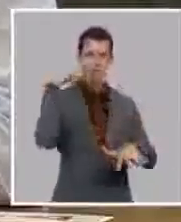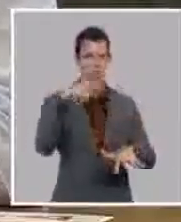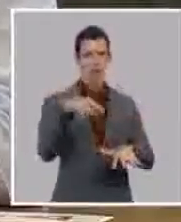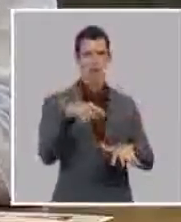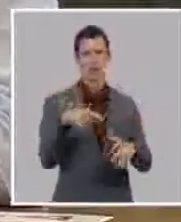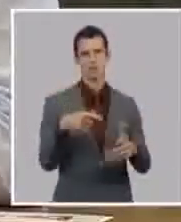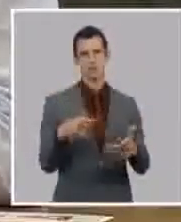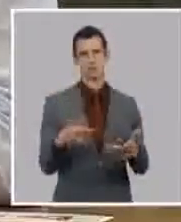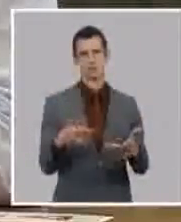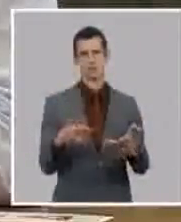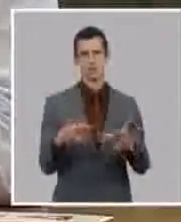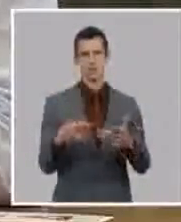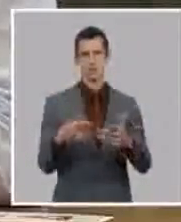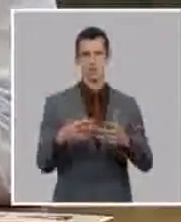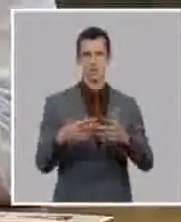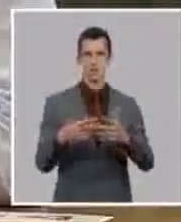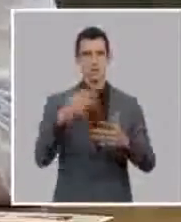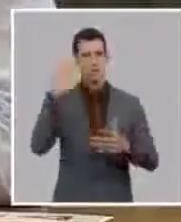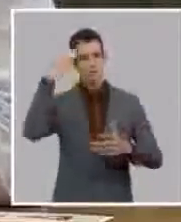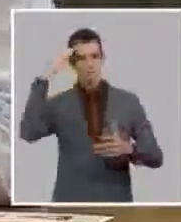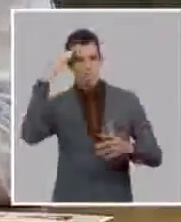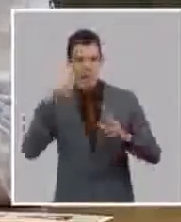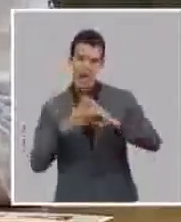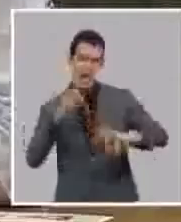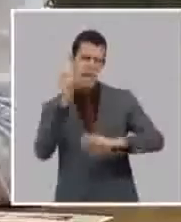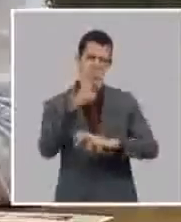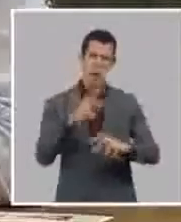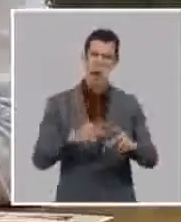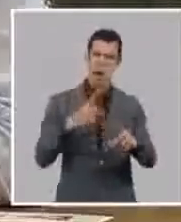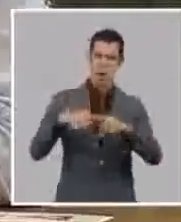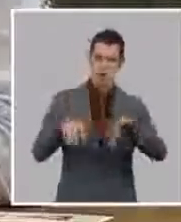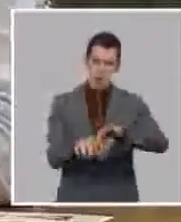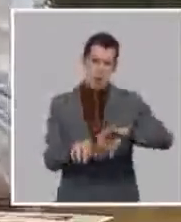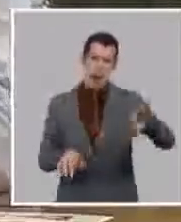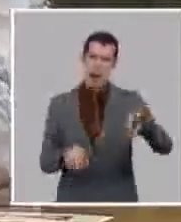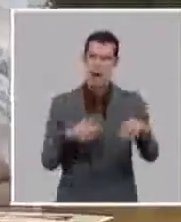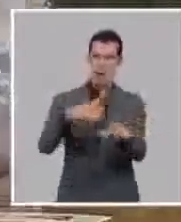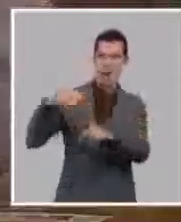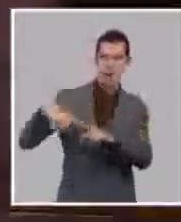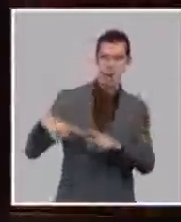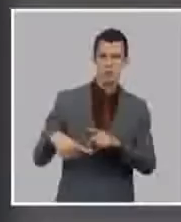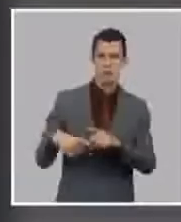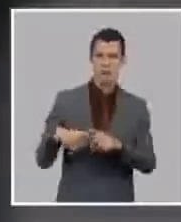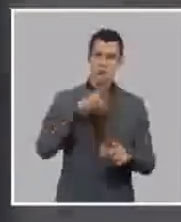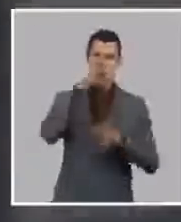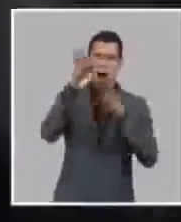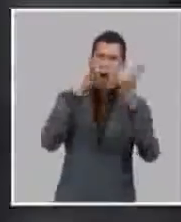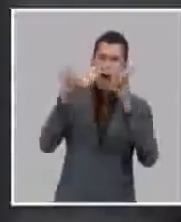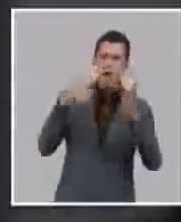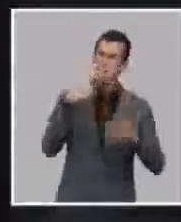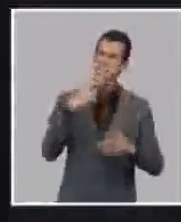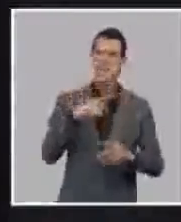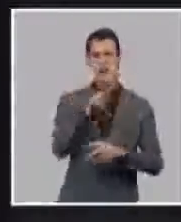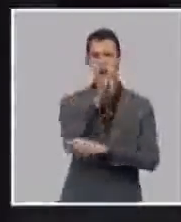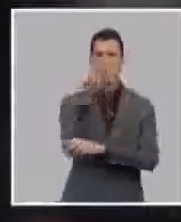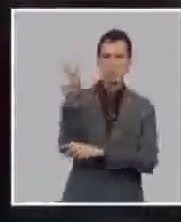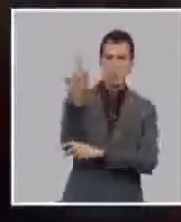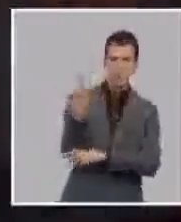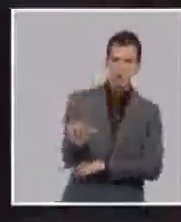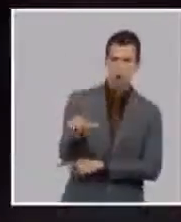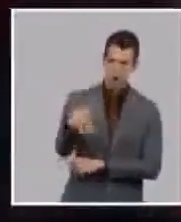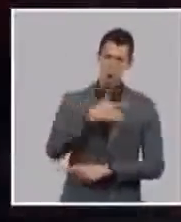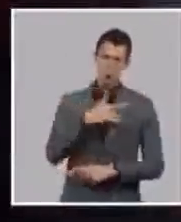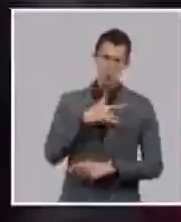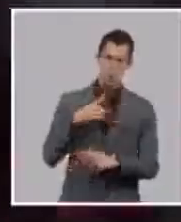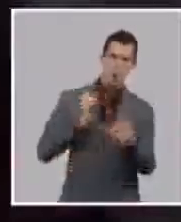vandalismo vociferando y anunciando muerte y linchamiento a personas revolucionarias a comunistas